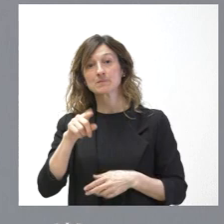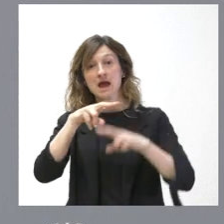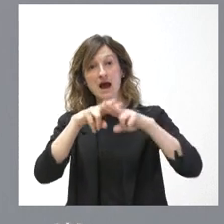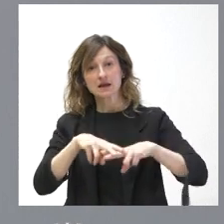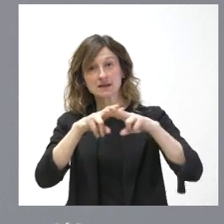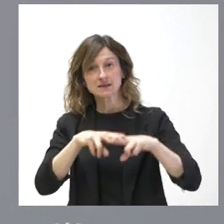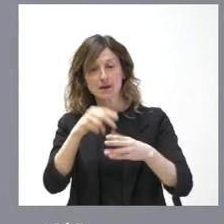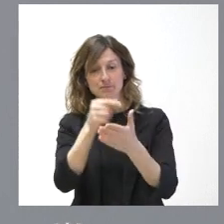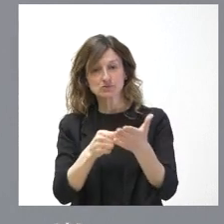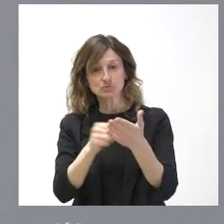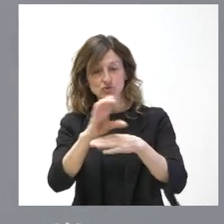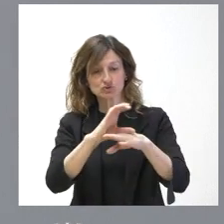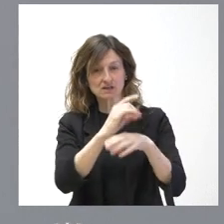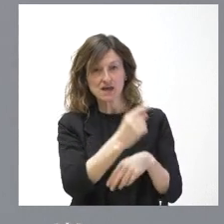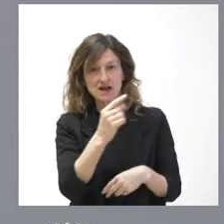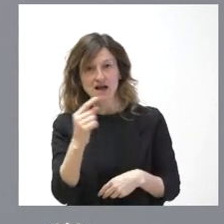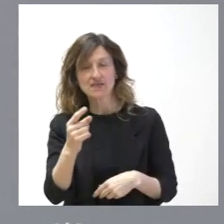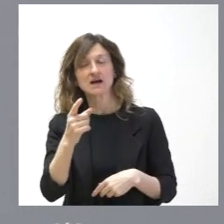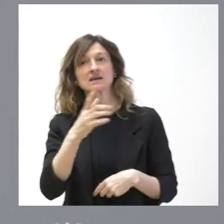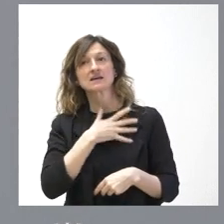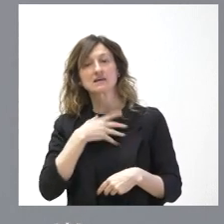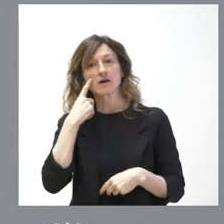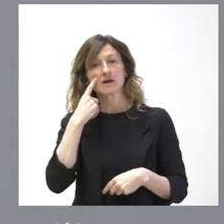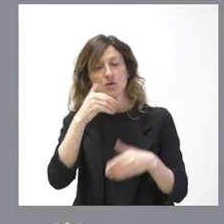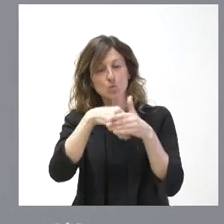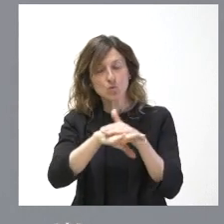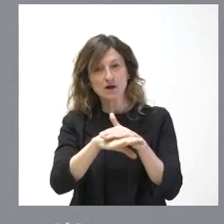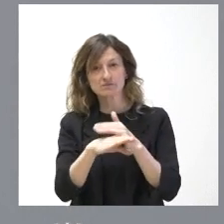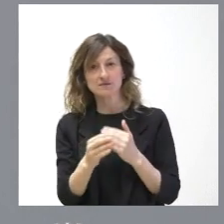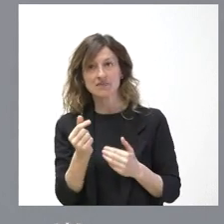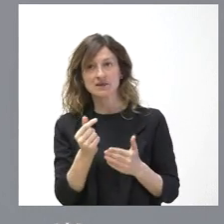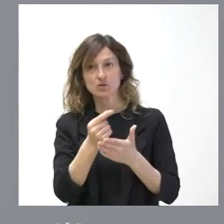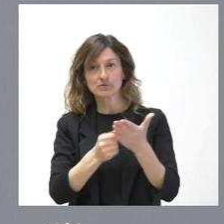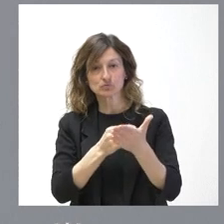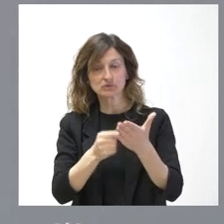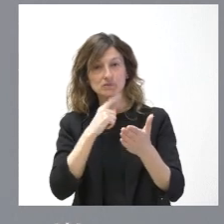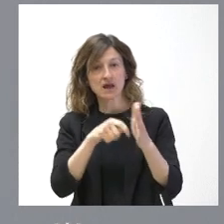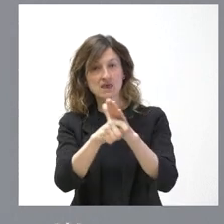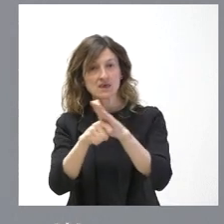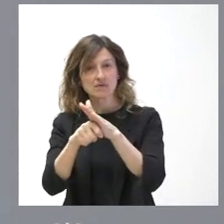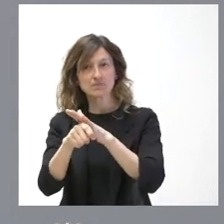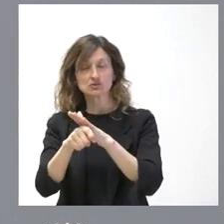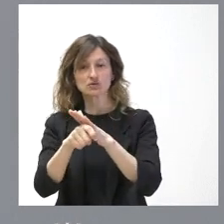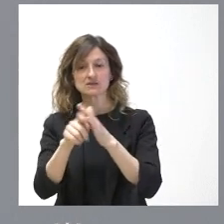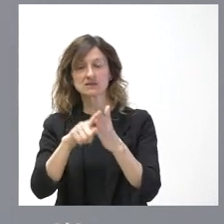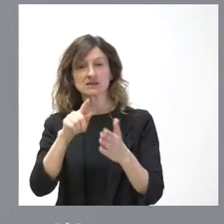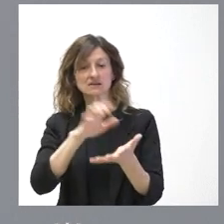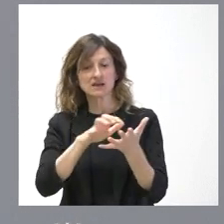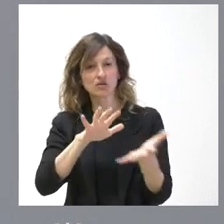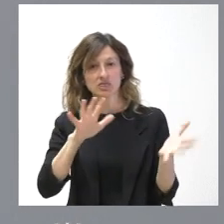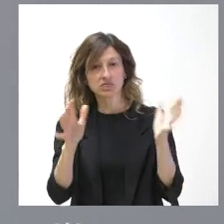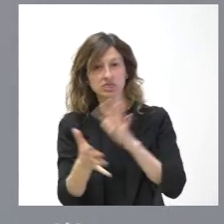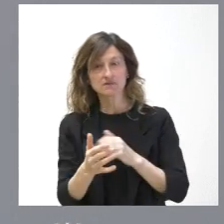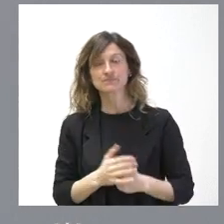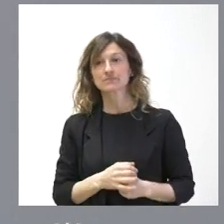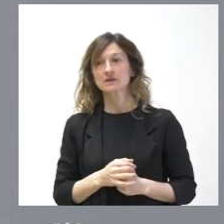presupuesto de cada una de las consejerías y asegurándonos que hubiera fondos para inversiones y para transformar Castilla y León y